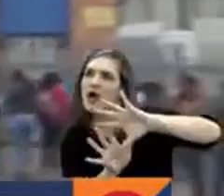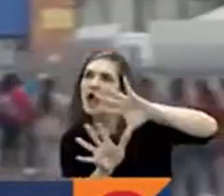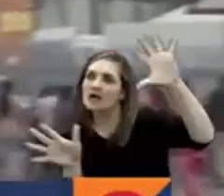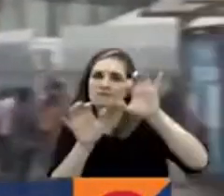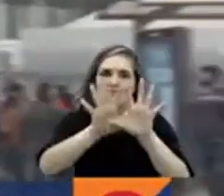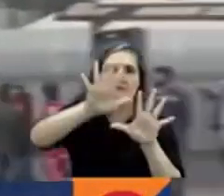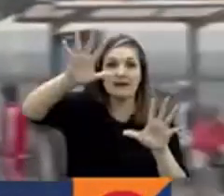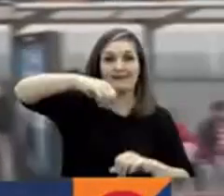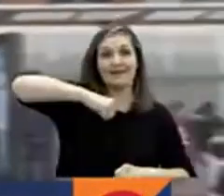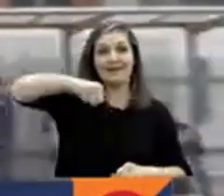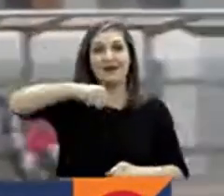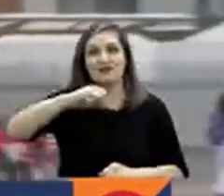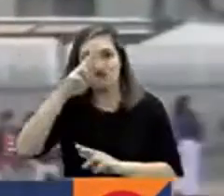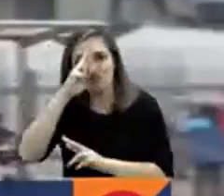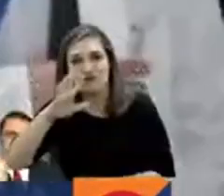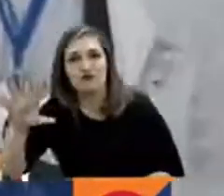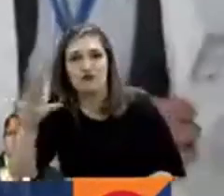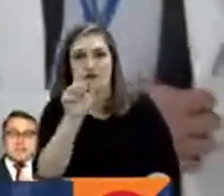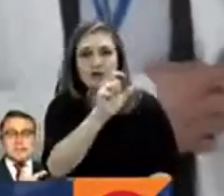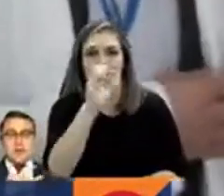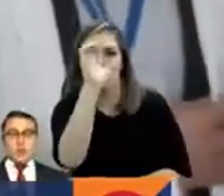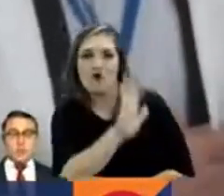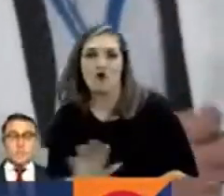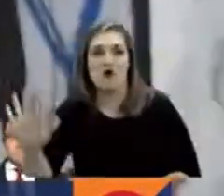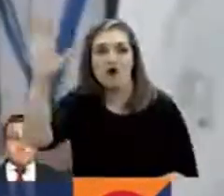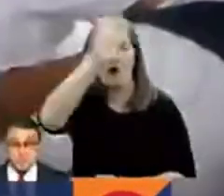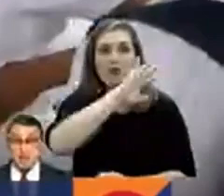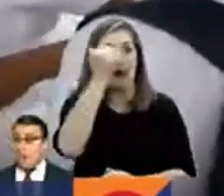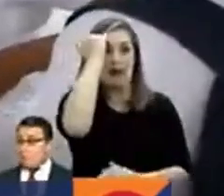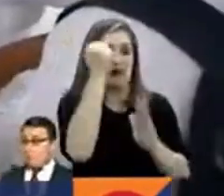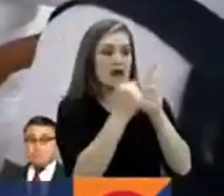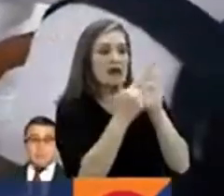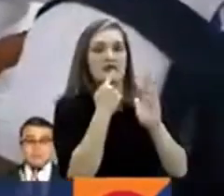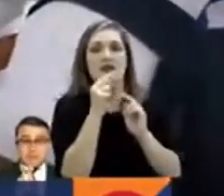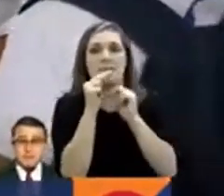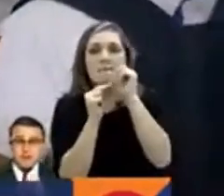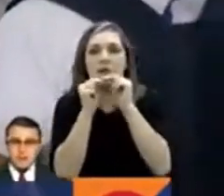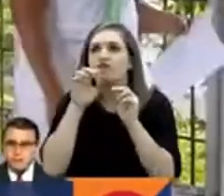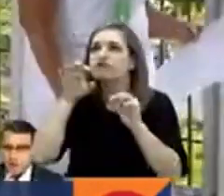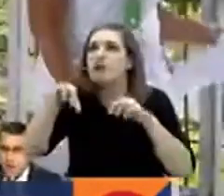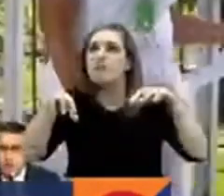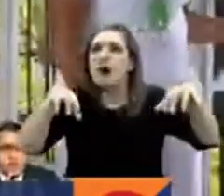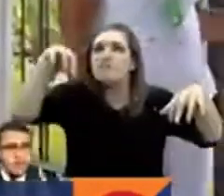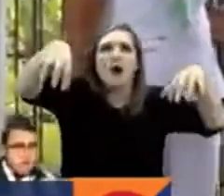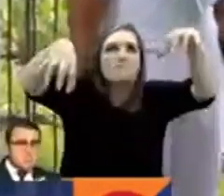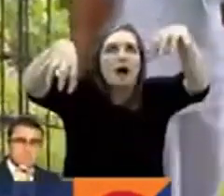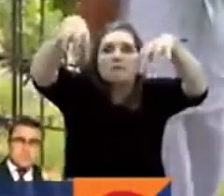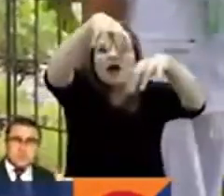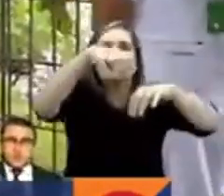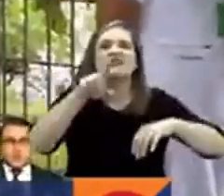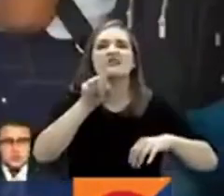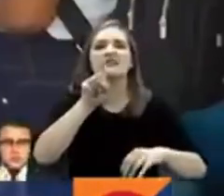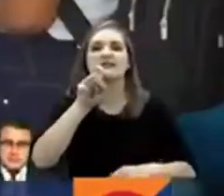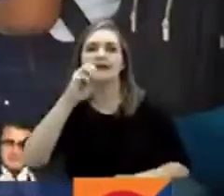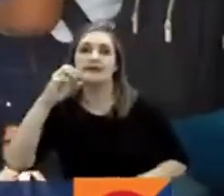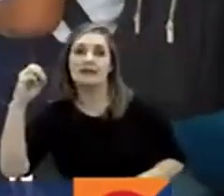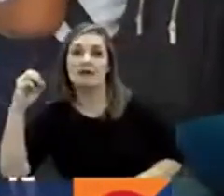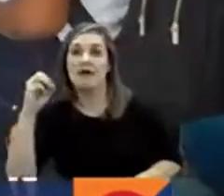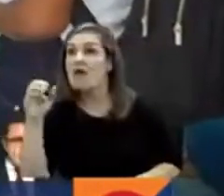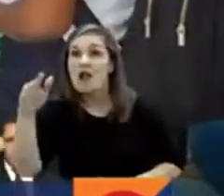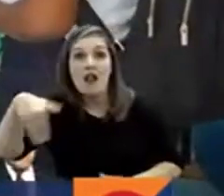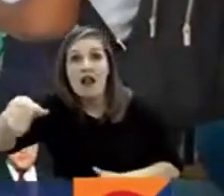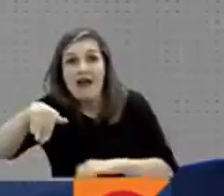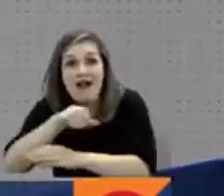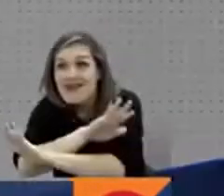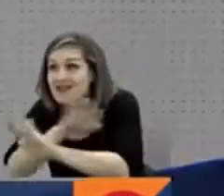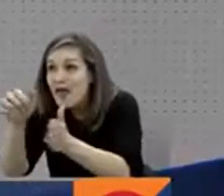en todo el territorio nacional. Según la iniciativa, se implementarán más de 600 puntos de atención primario en aquellas regiones que no cuentan con